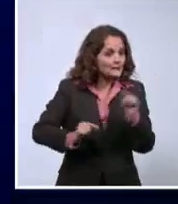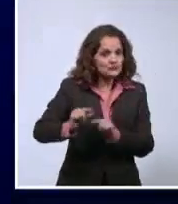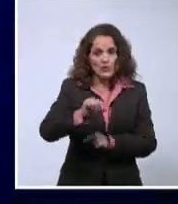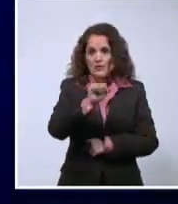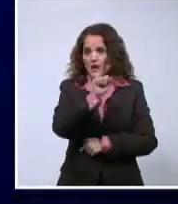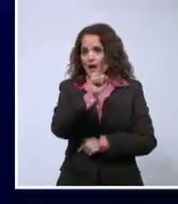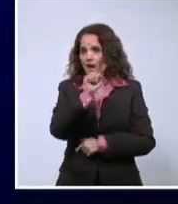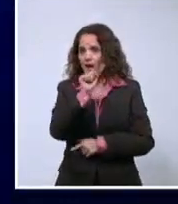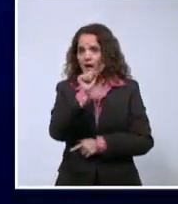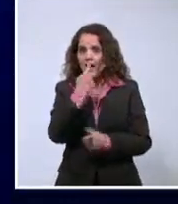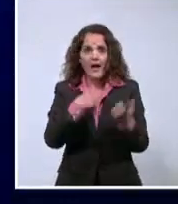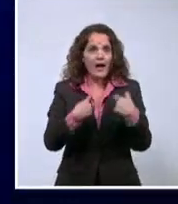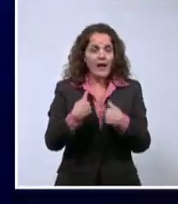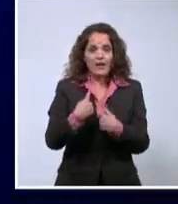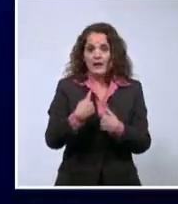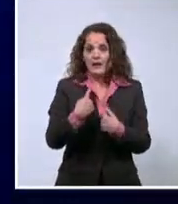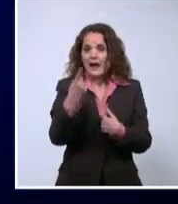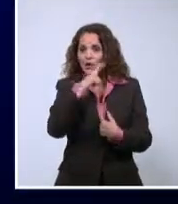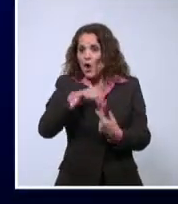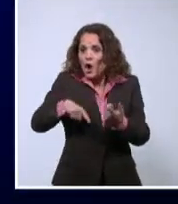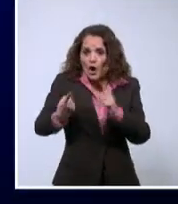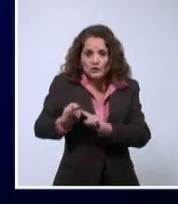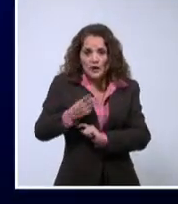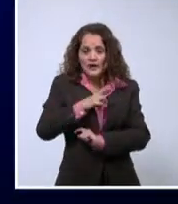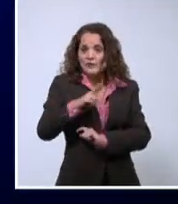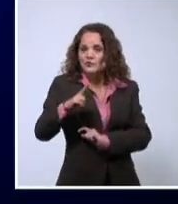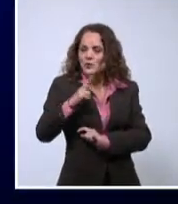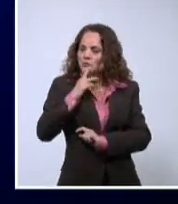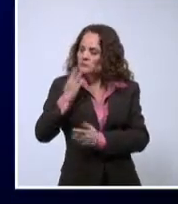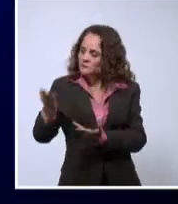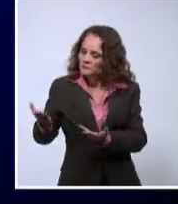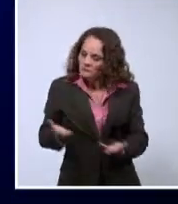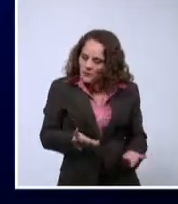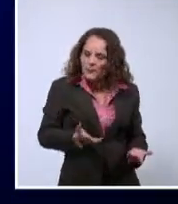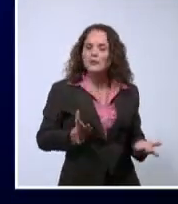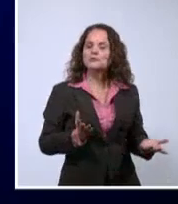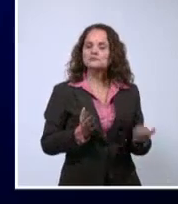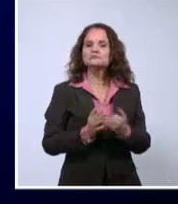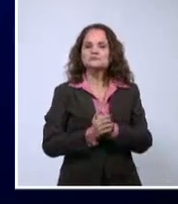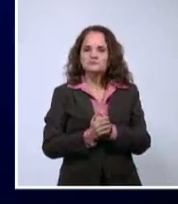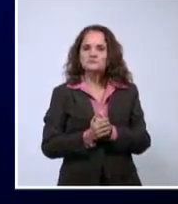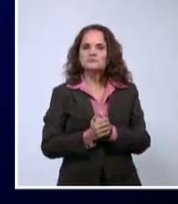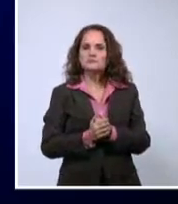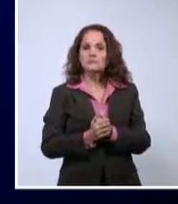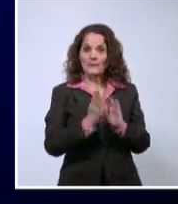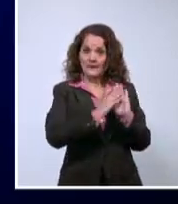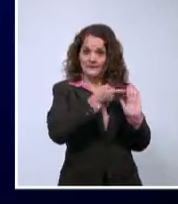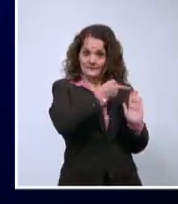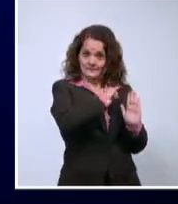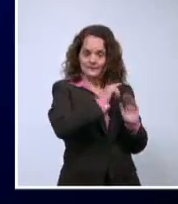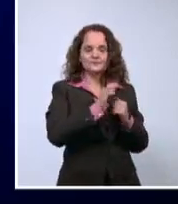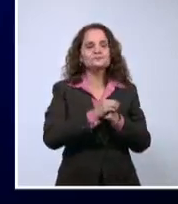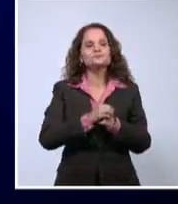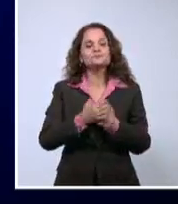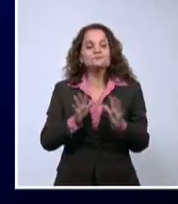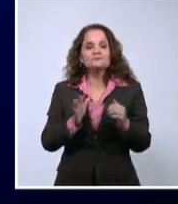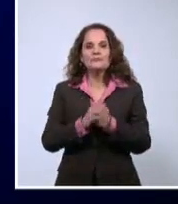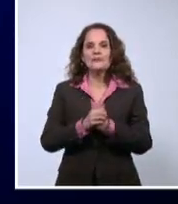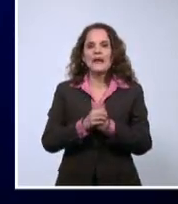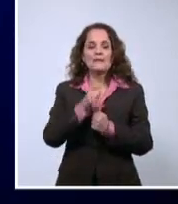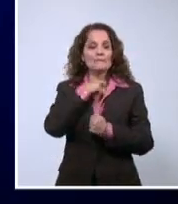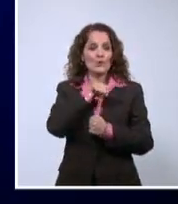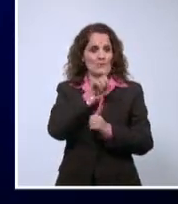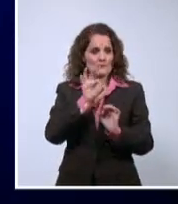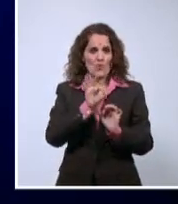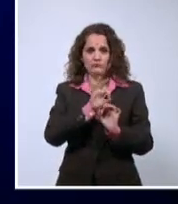está bienvenido. Hicieron un parón hace unos meses atrás. Bueno, resulta ser que cuando se hizo ese